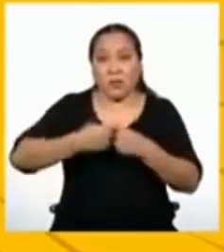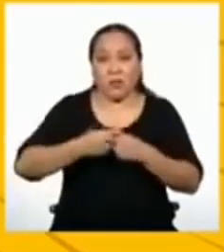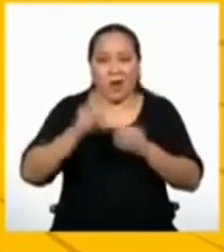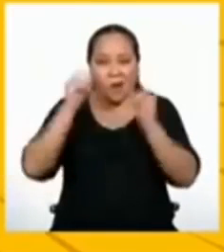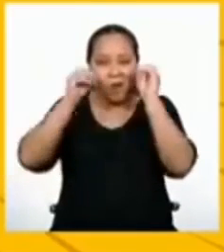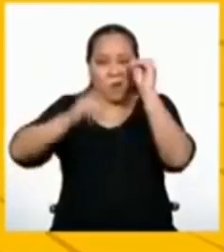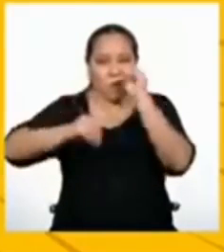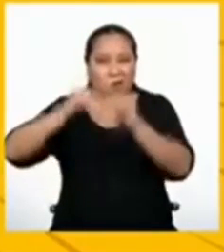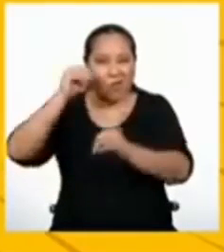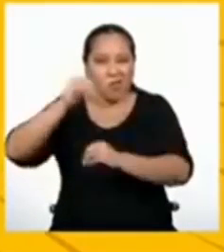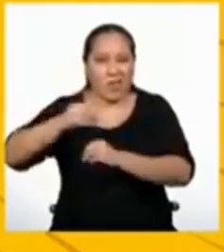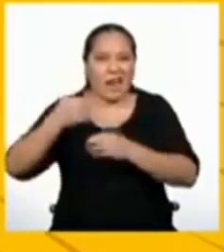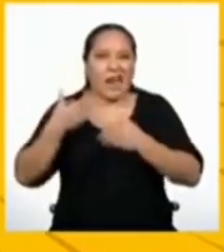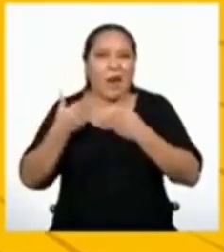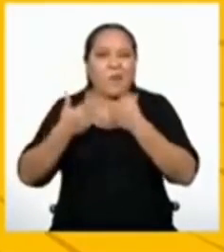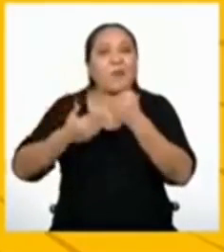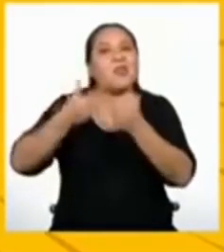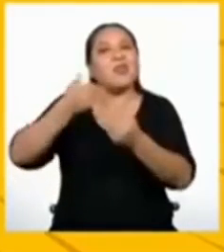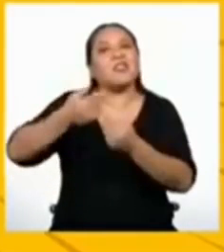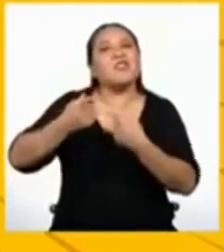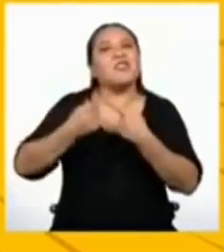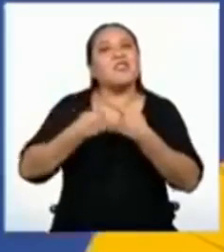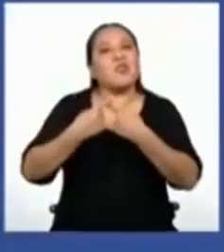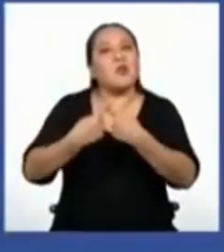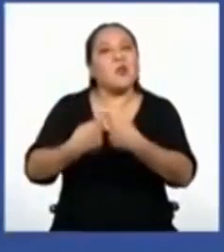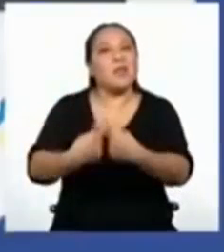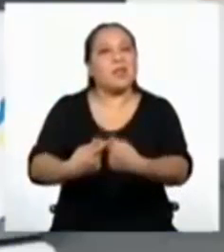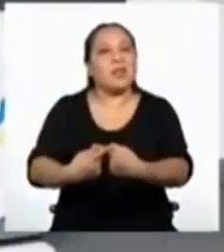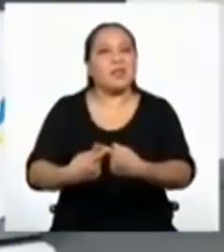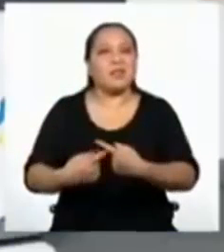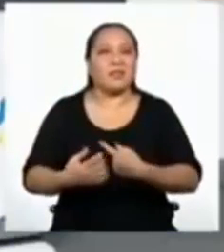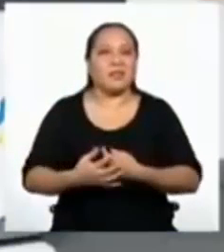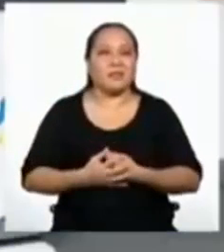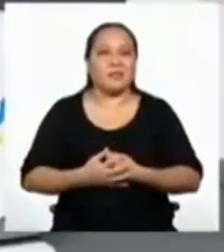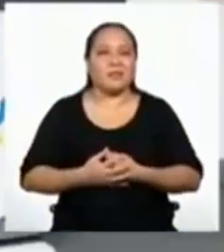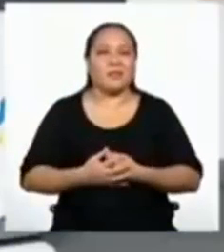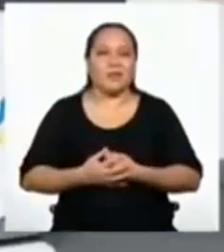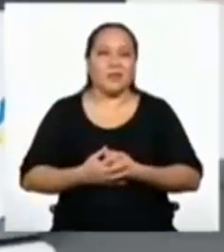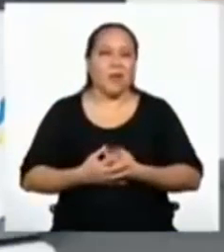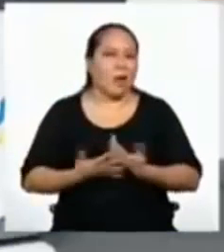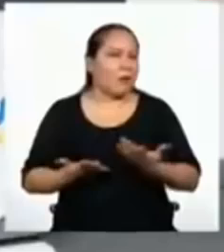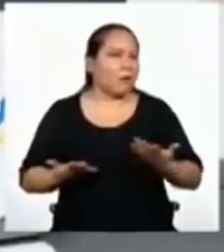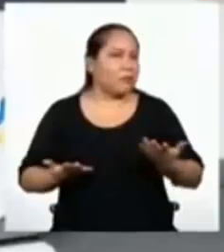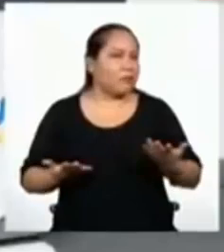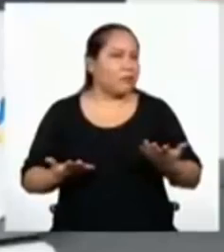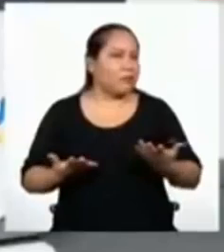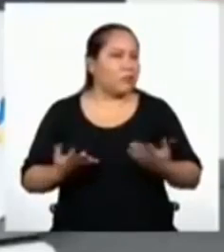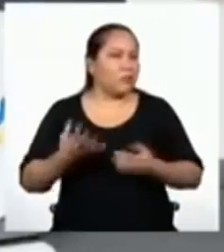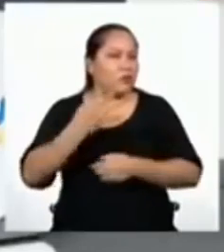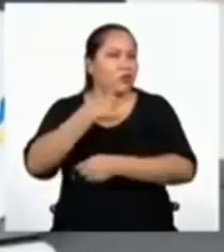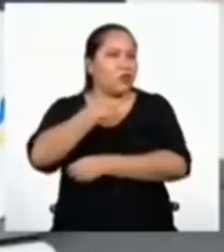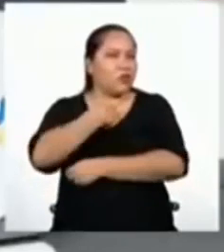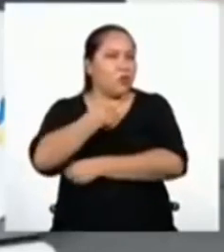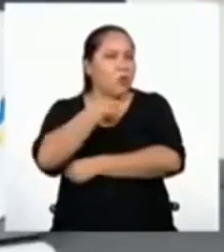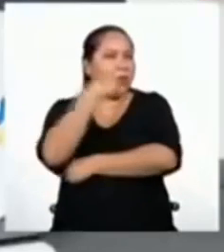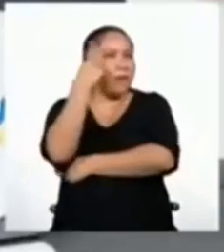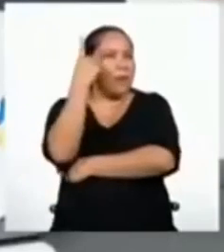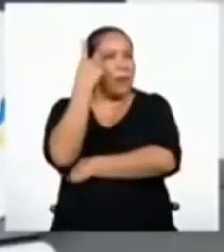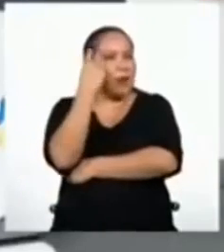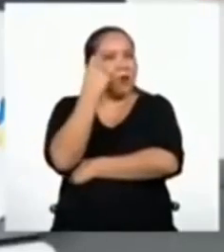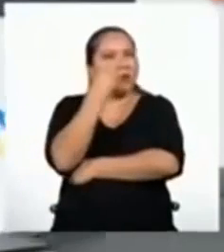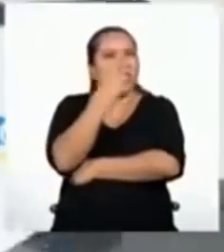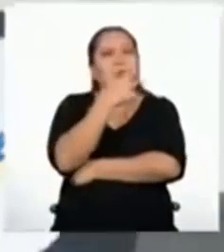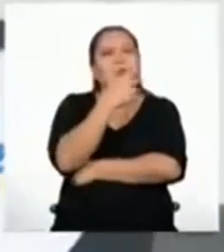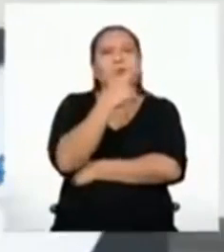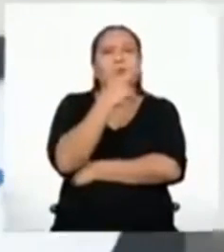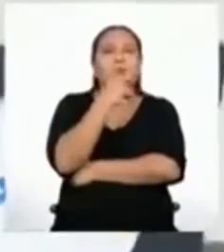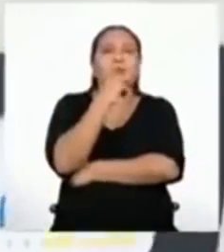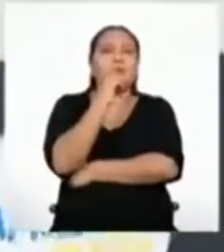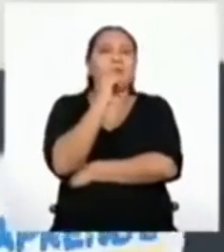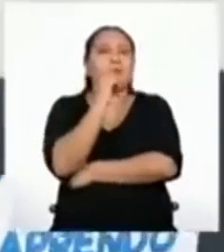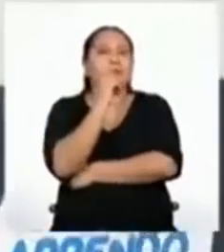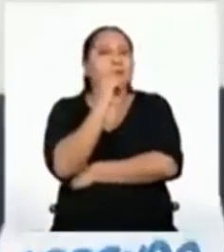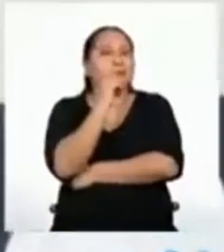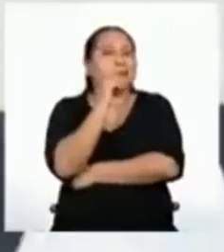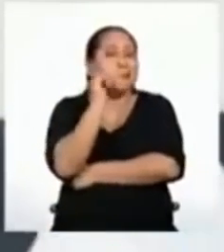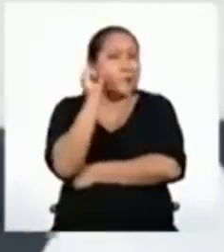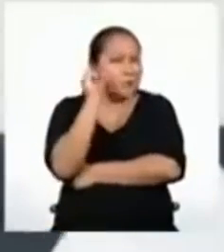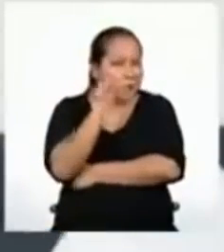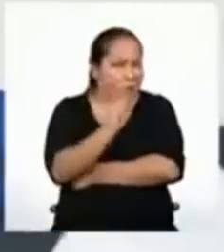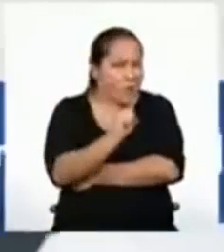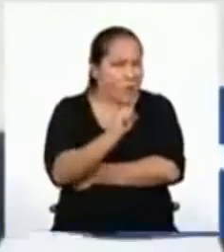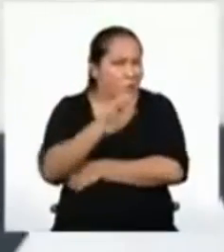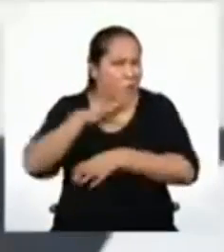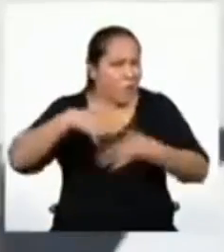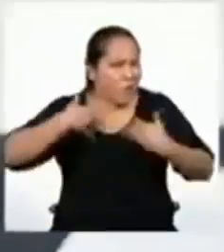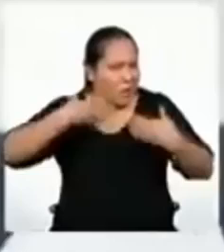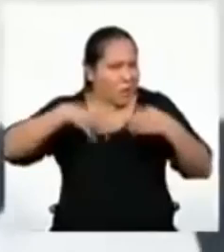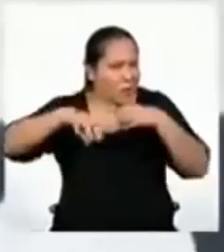aprendizajes sobre las progresiones geométricas. Entonces, me pregunto, ¿lograron realizar